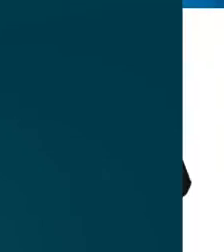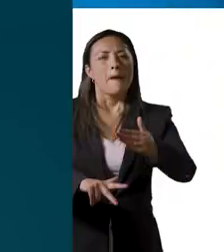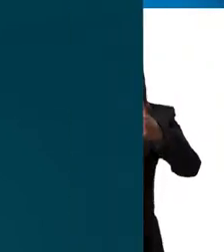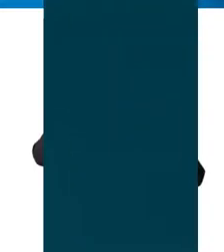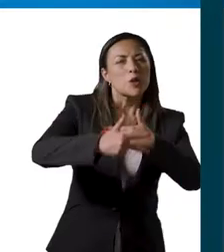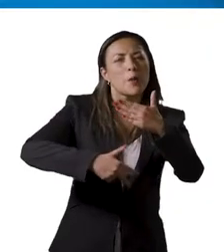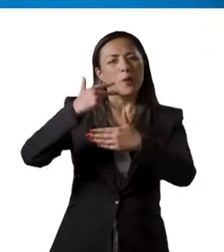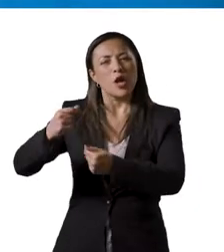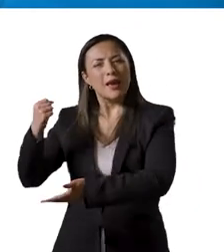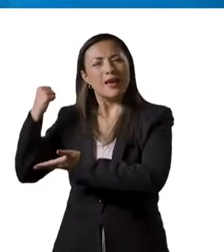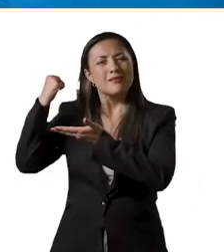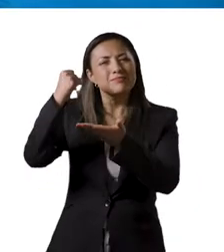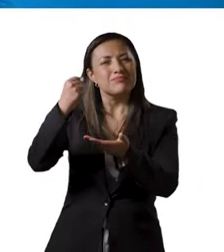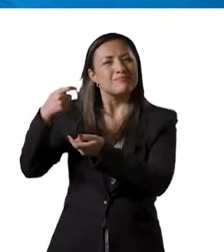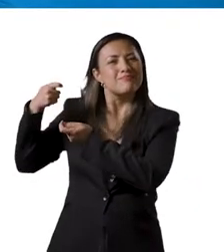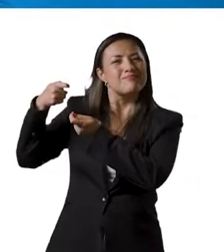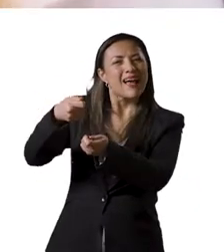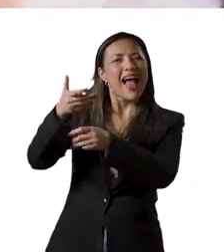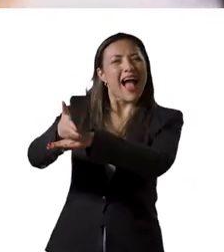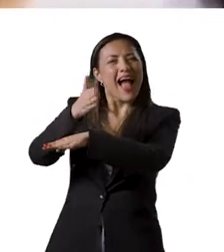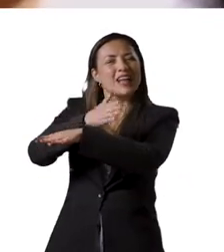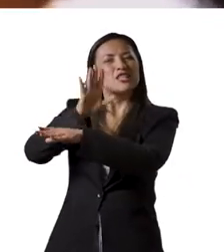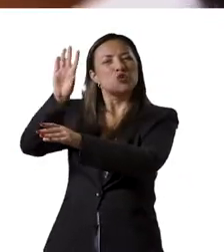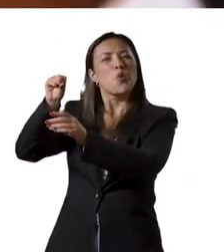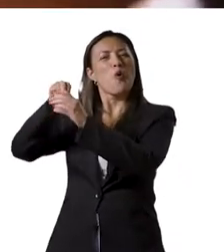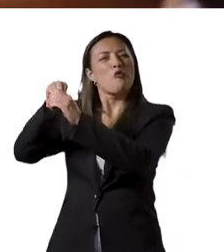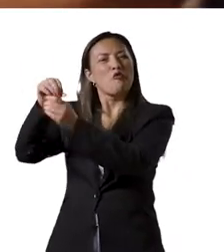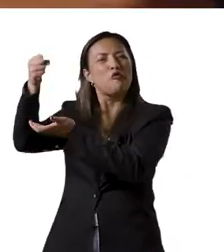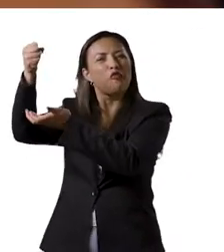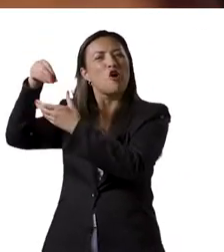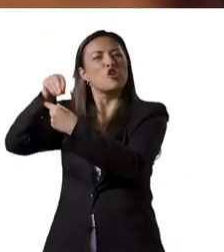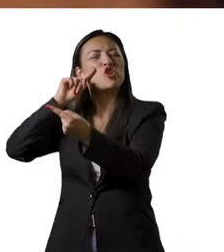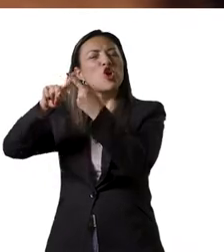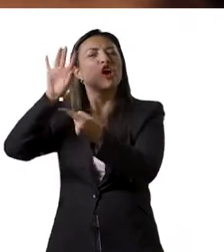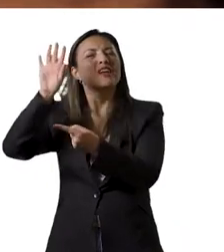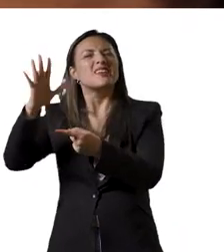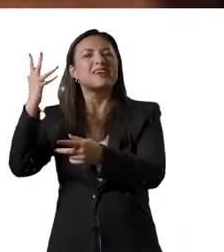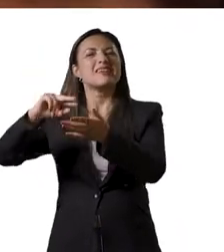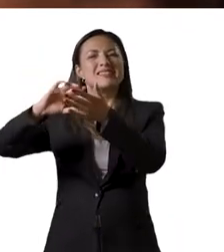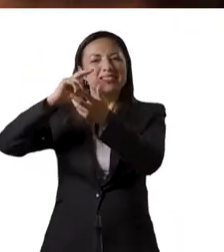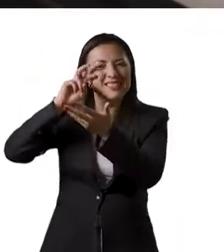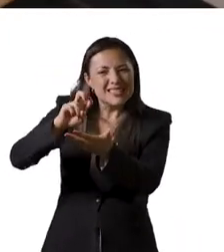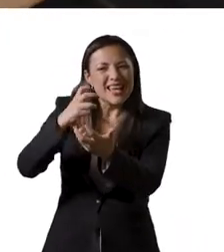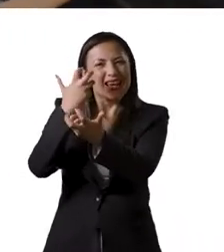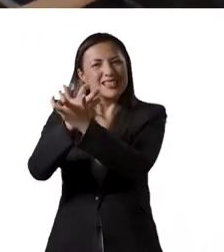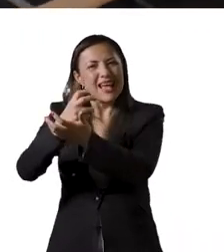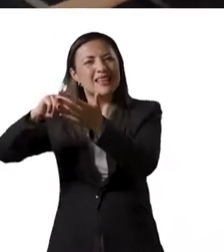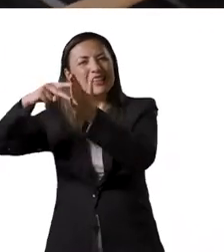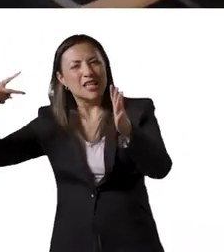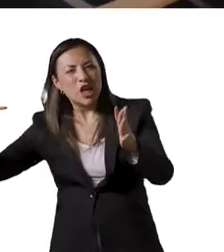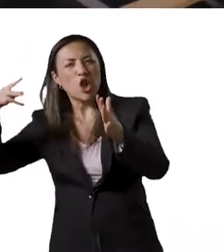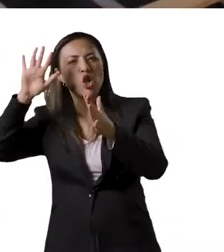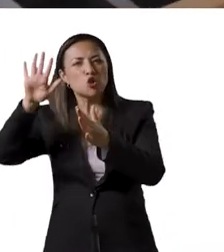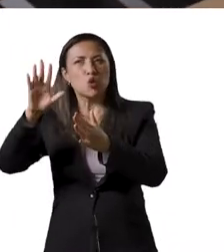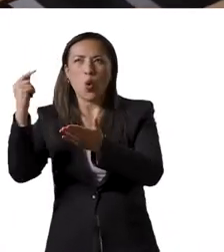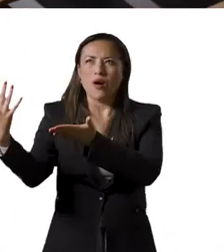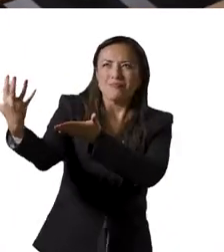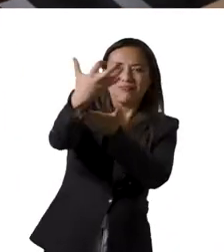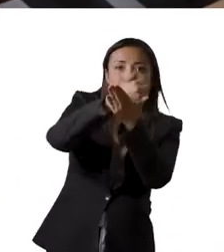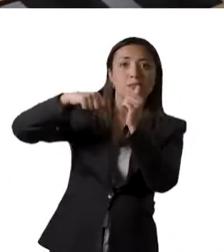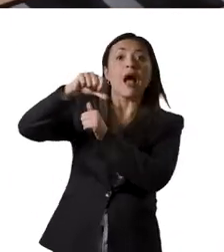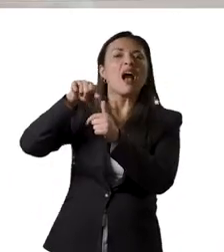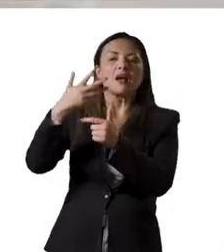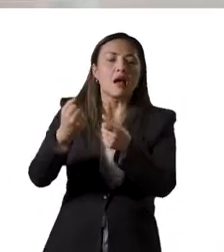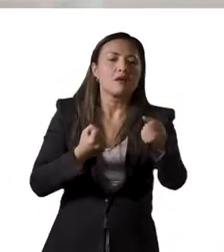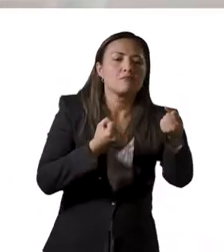En el marco de los proyectos de inversión financiados por el anterior Fondo de Ciencia, Tecnología e Innovación del Sistema General de